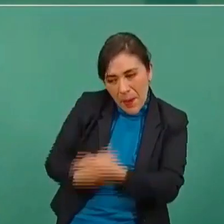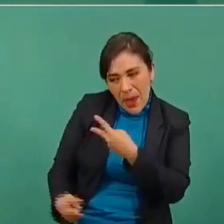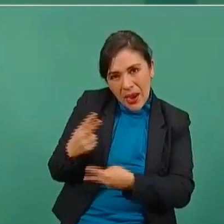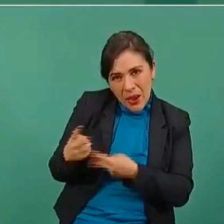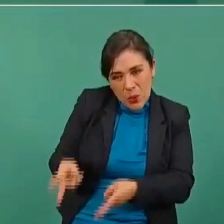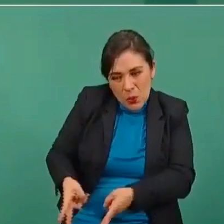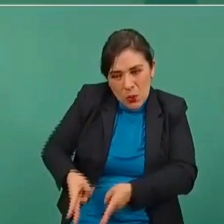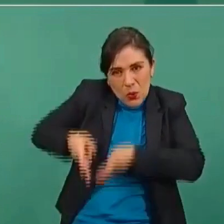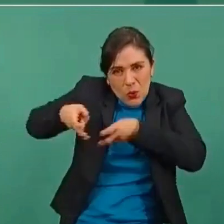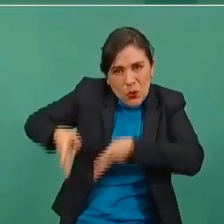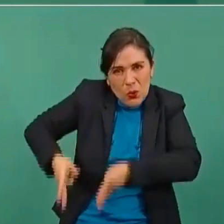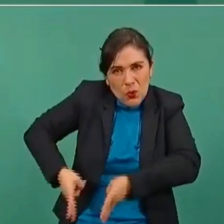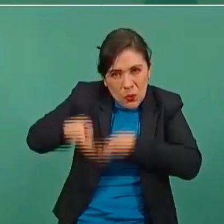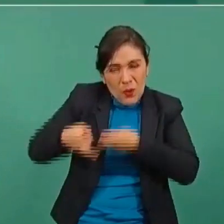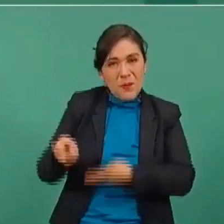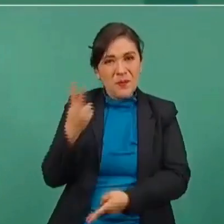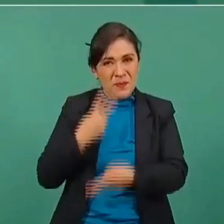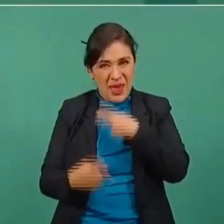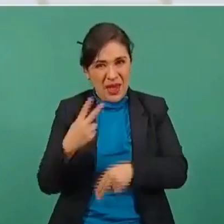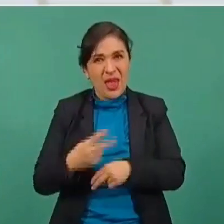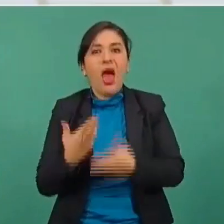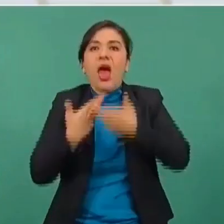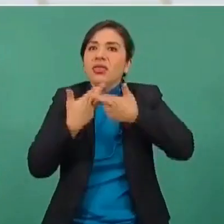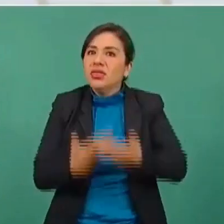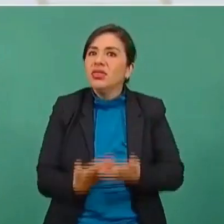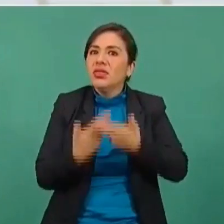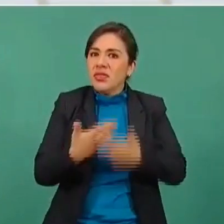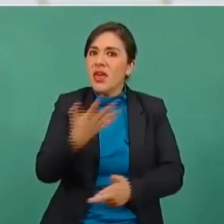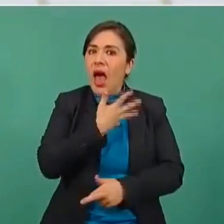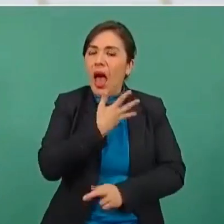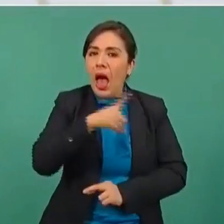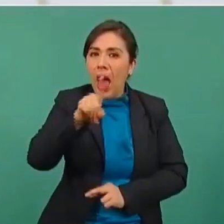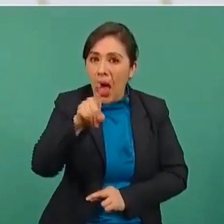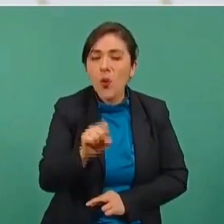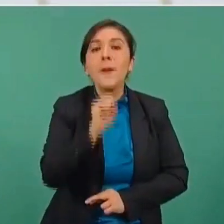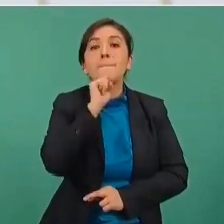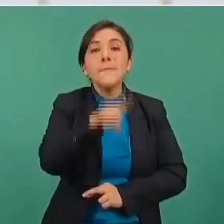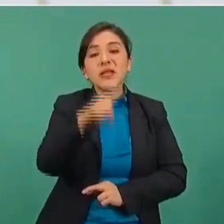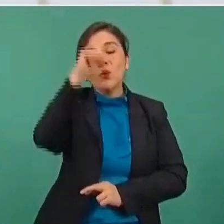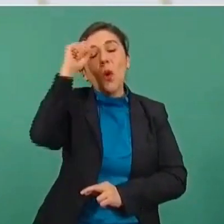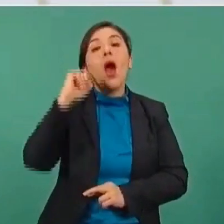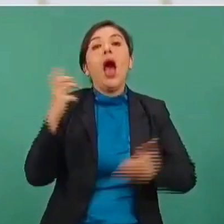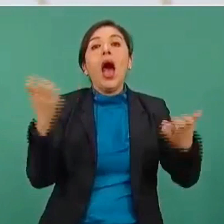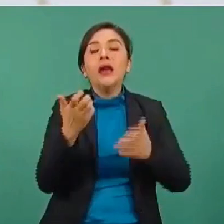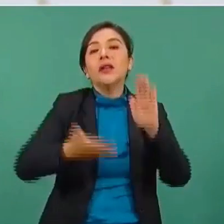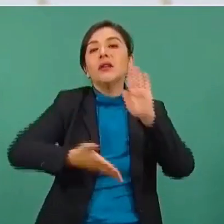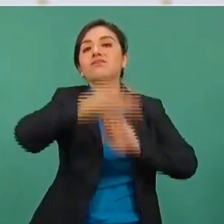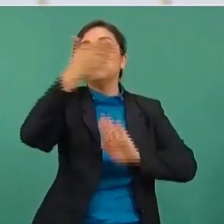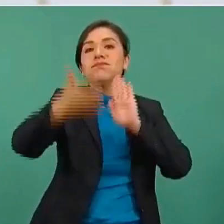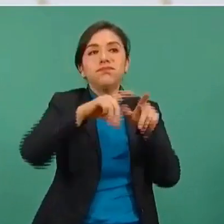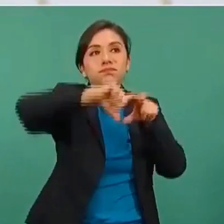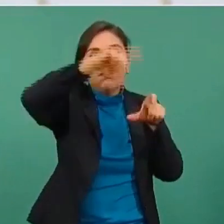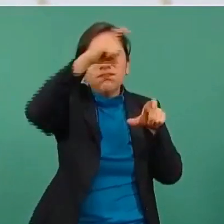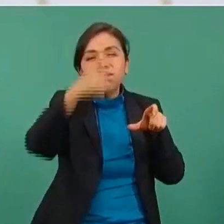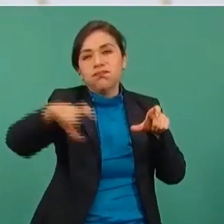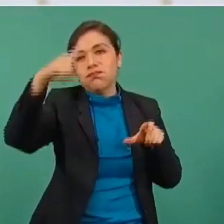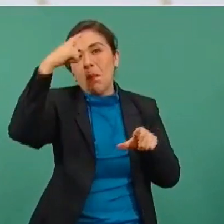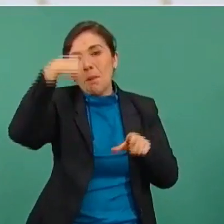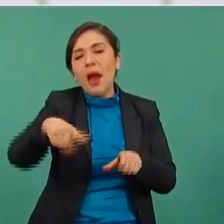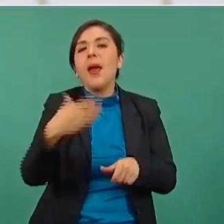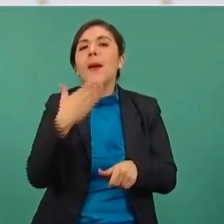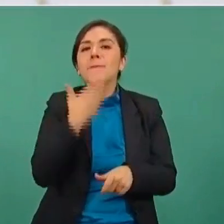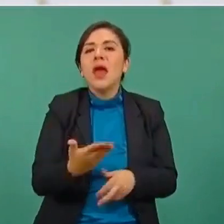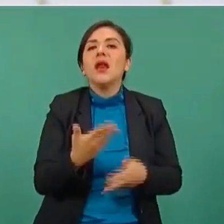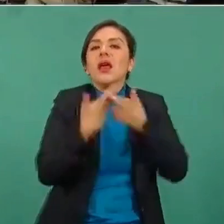más agua que haya más abasto de agua sino también vamos a rehabilitar todos los sistemas de riego